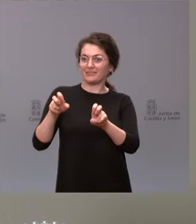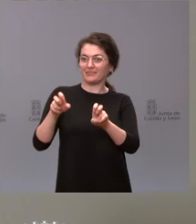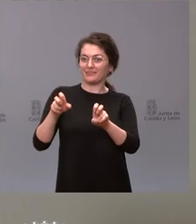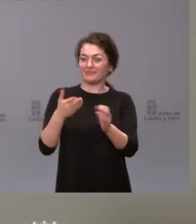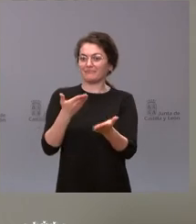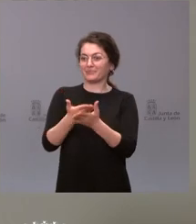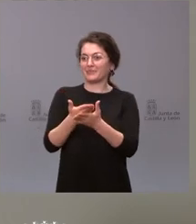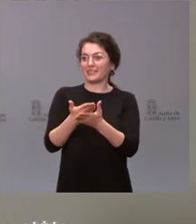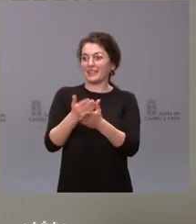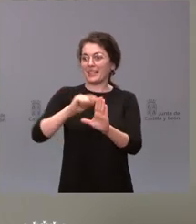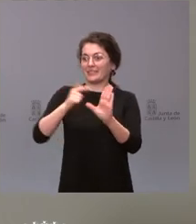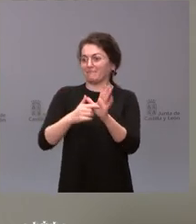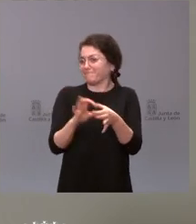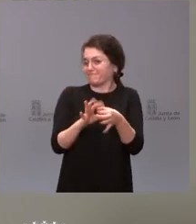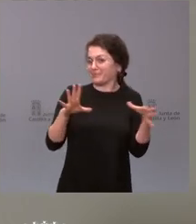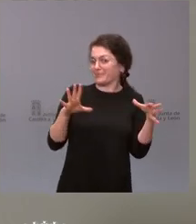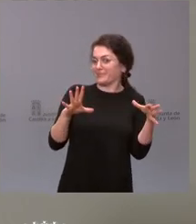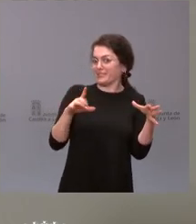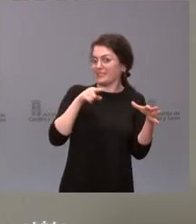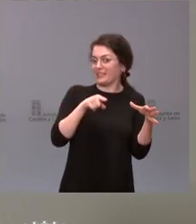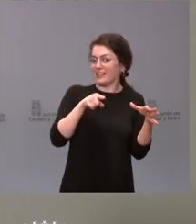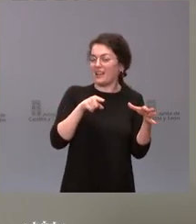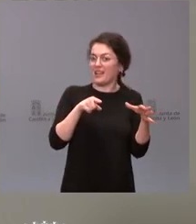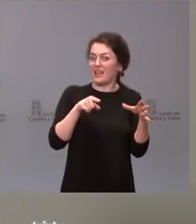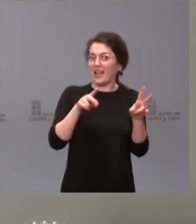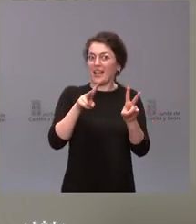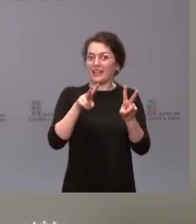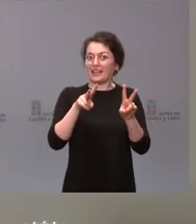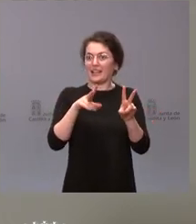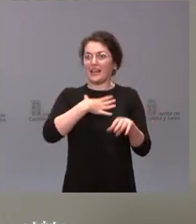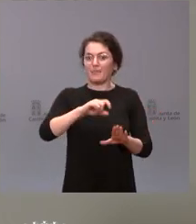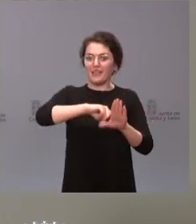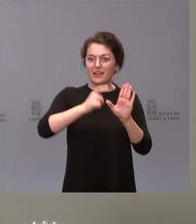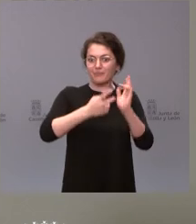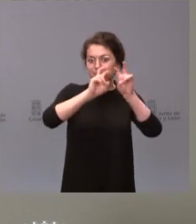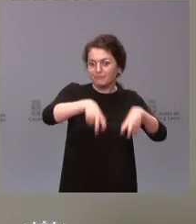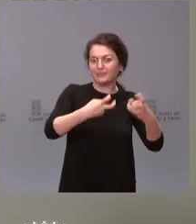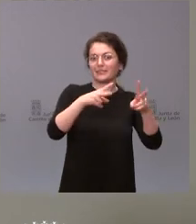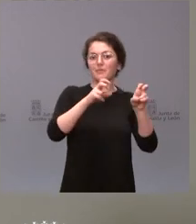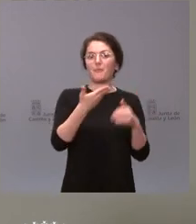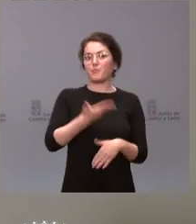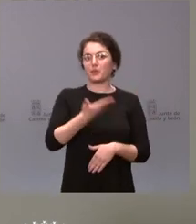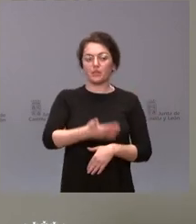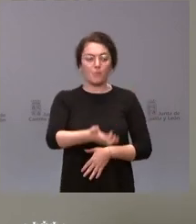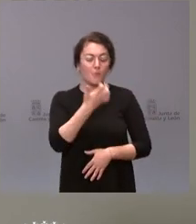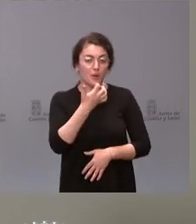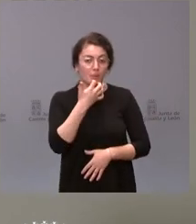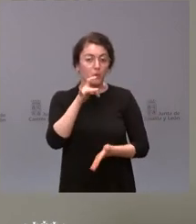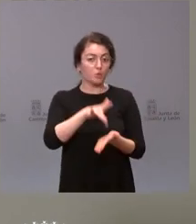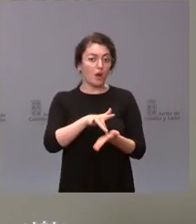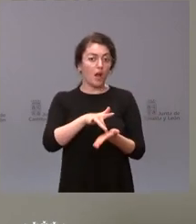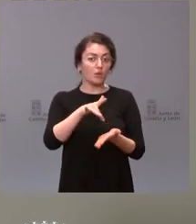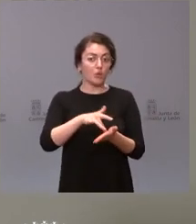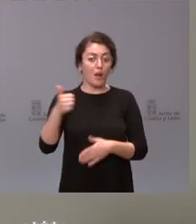esa norma y que modifica la legislación en asuntos muy relevantes lo vimos cuando se aprovechó